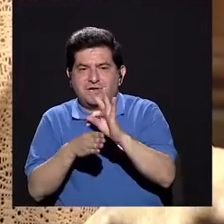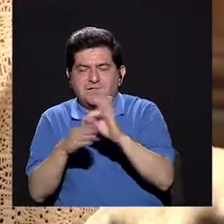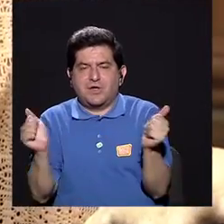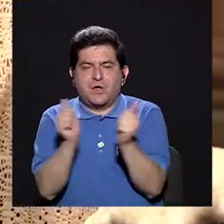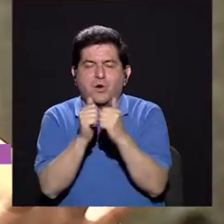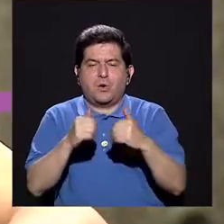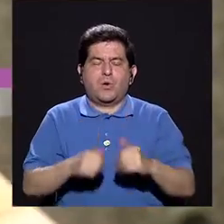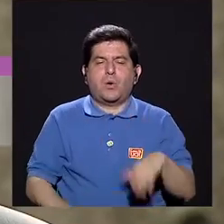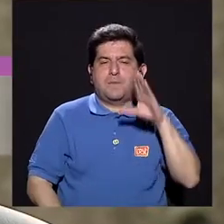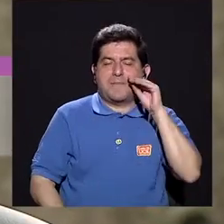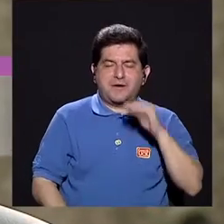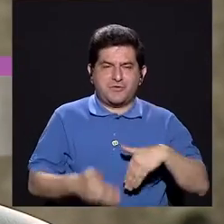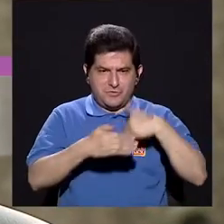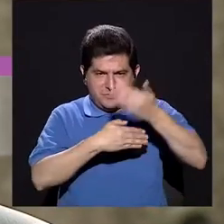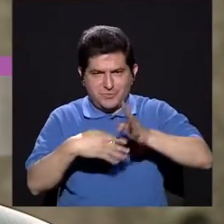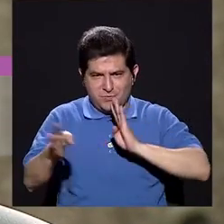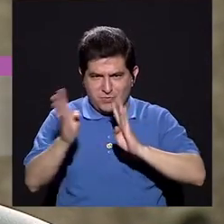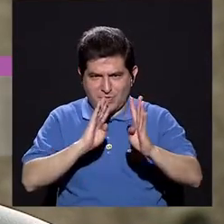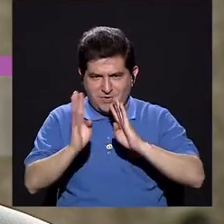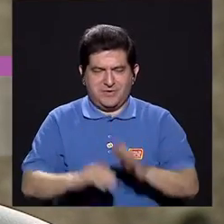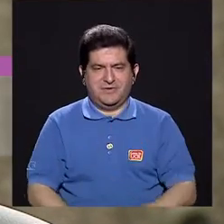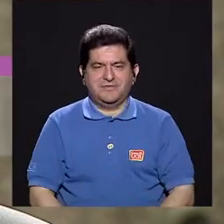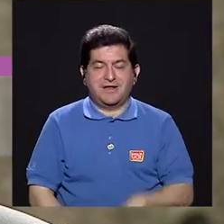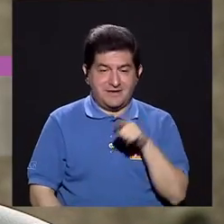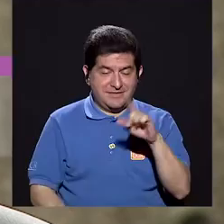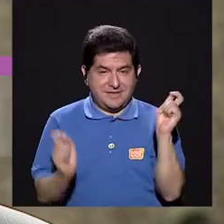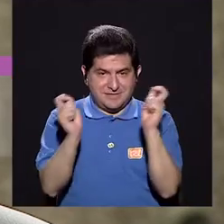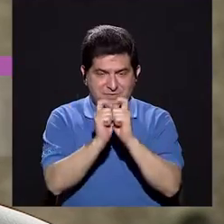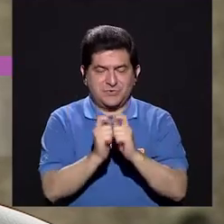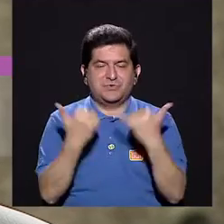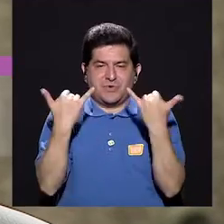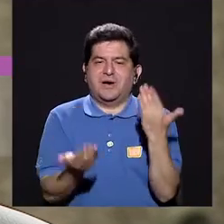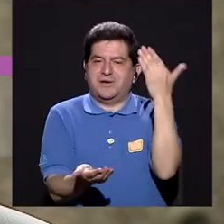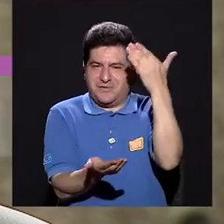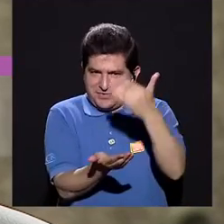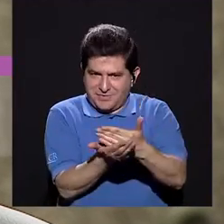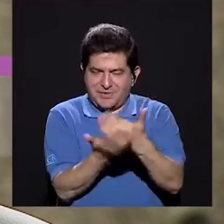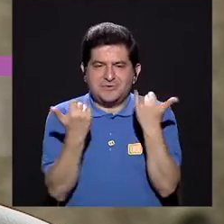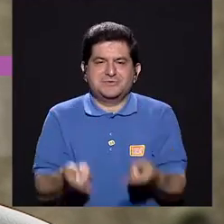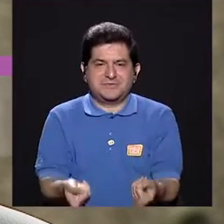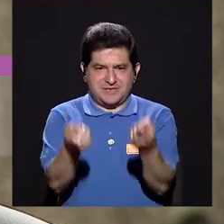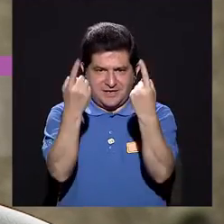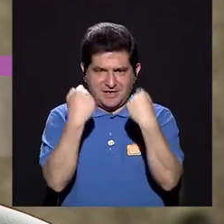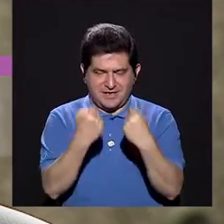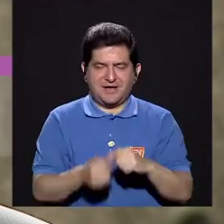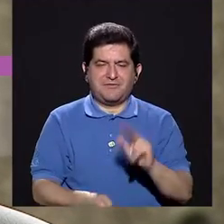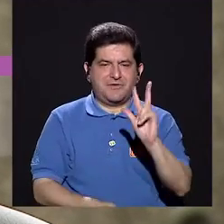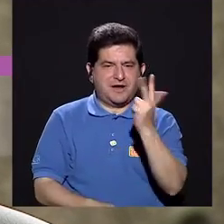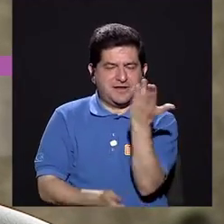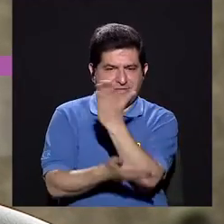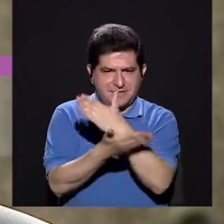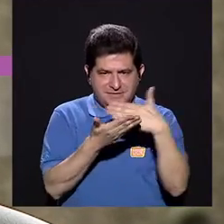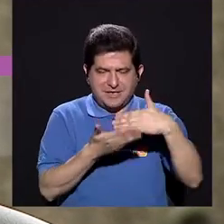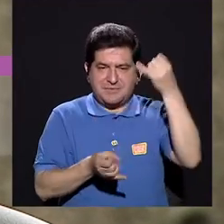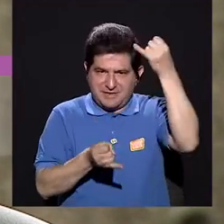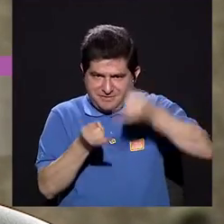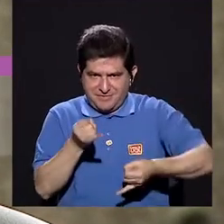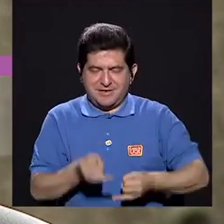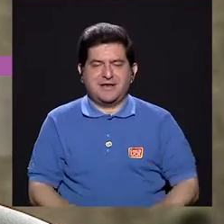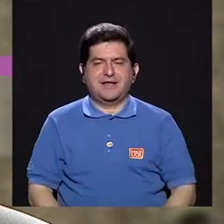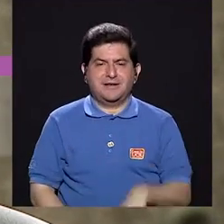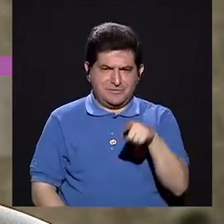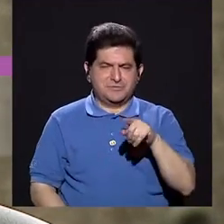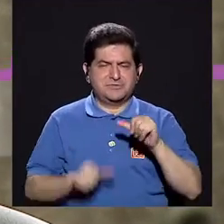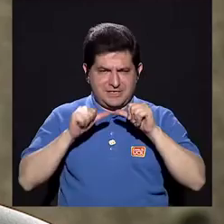perros. Ahorita hablamos más de esto porque tenemos que hacer otra pausa y ya regresamos con el tercer y último bloque.